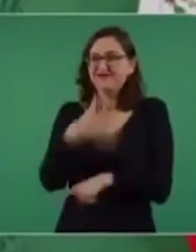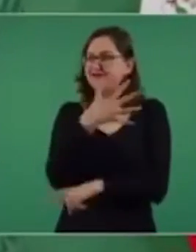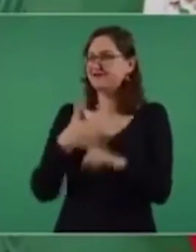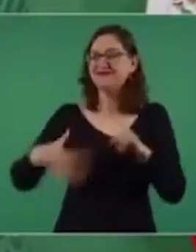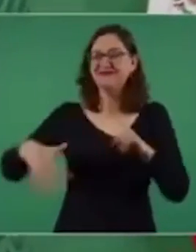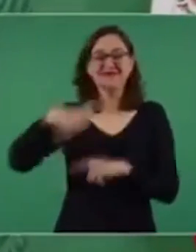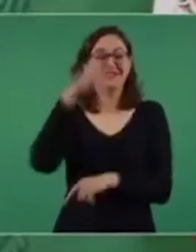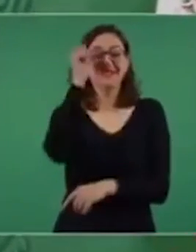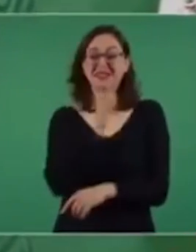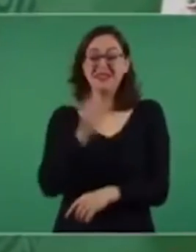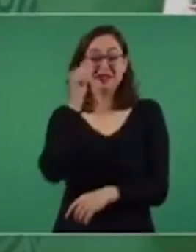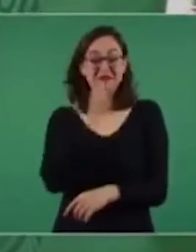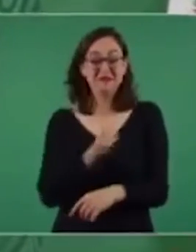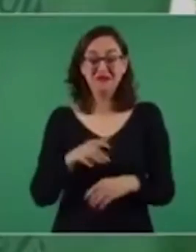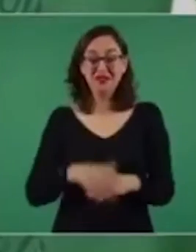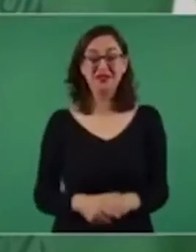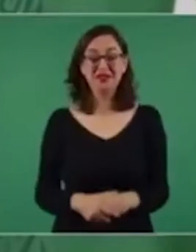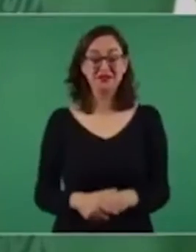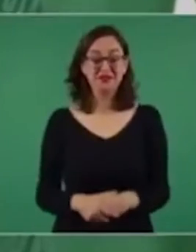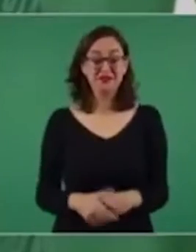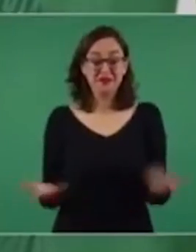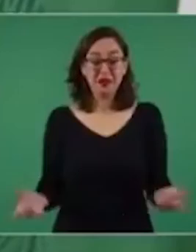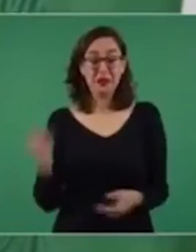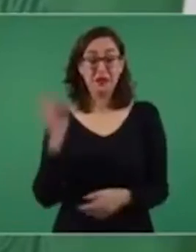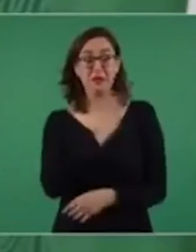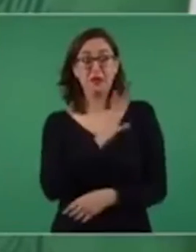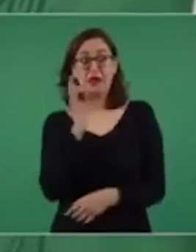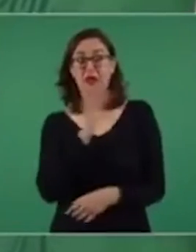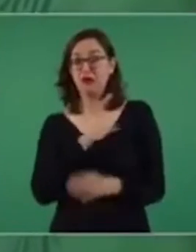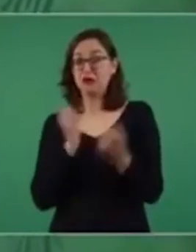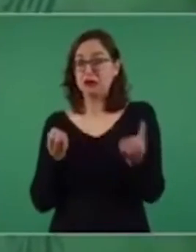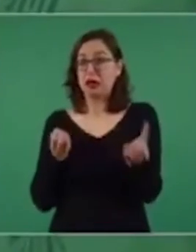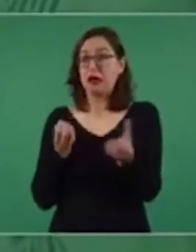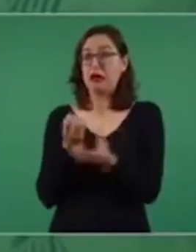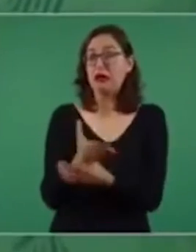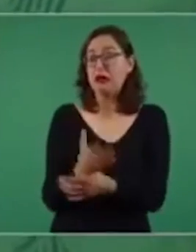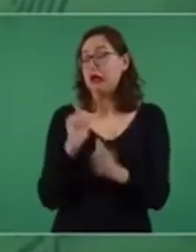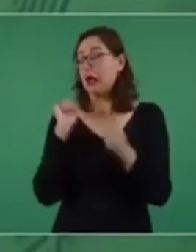Imagínense, si no salimos porque nos puede pasar algo,